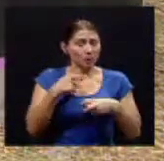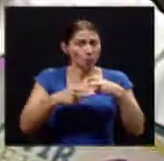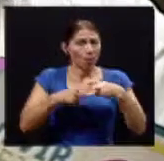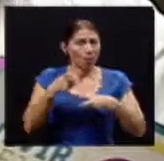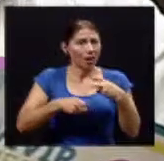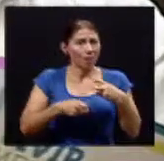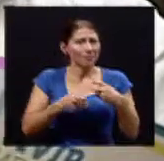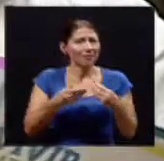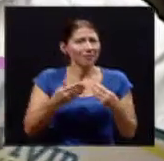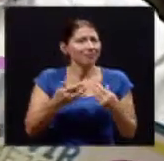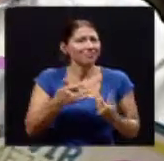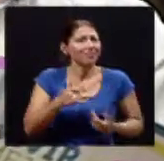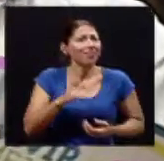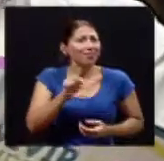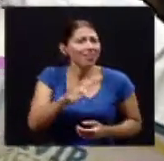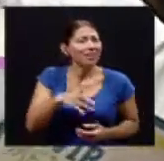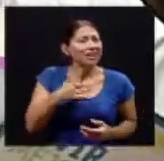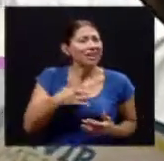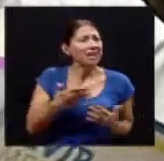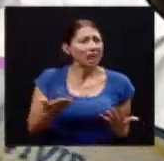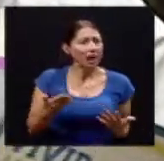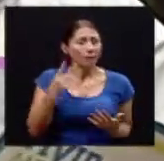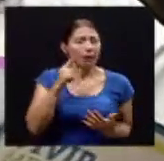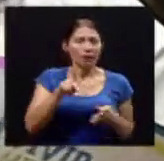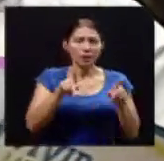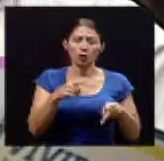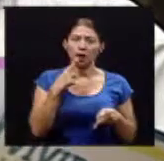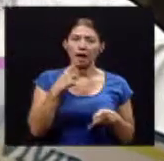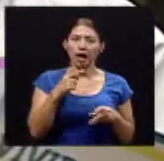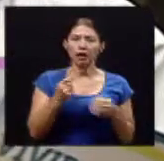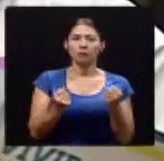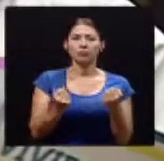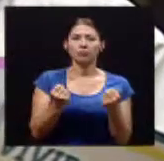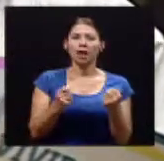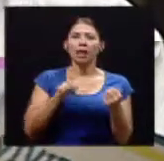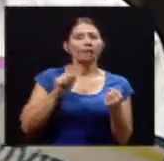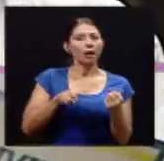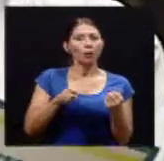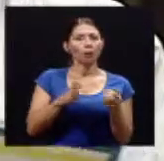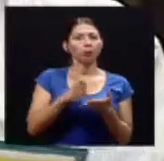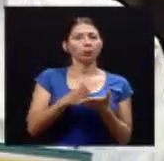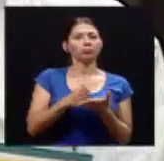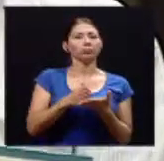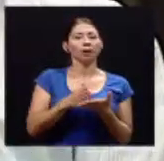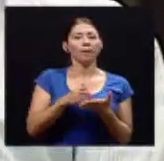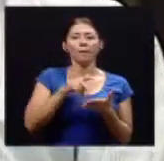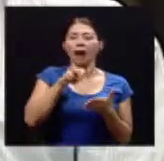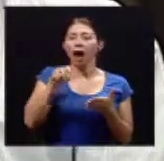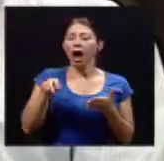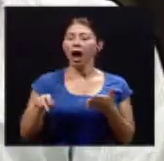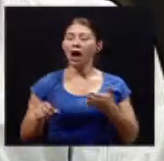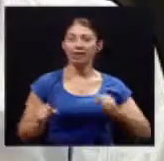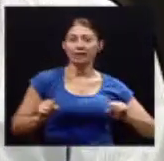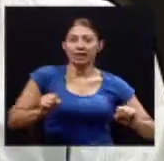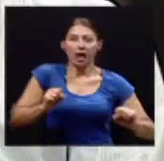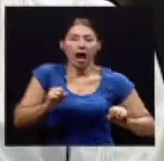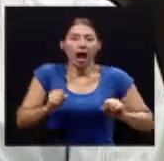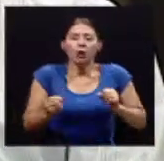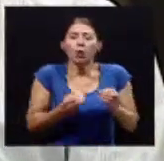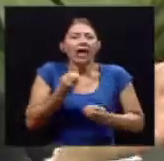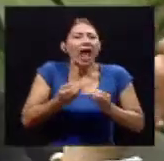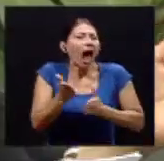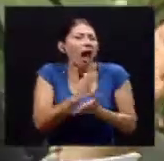sí me tengo que bajar estirar porque la circulación se puede estar viendo comprometida ¿hay algún síntoma en específico? hay una frase